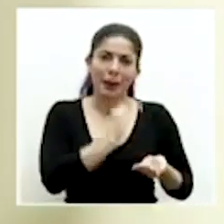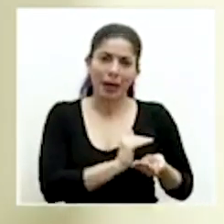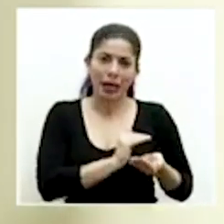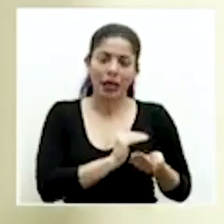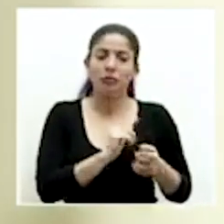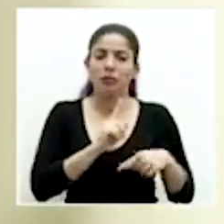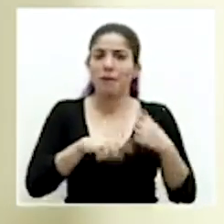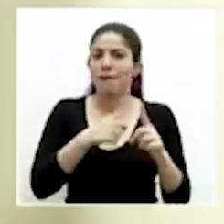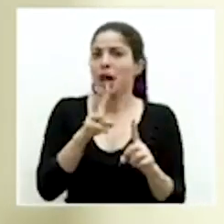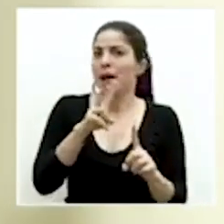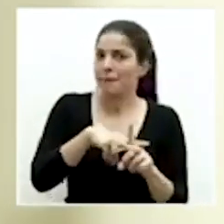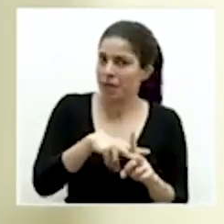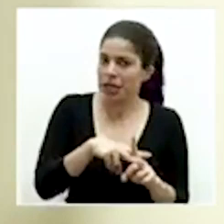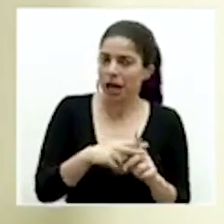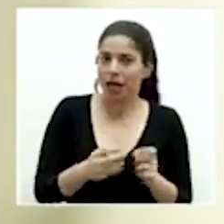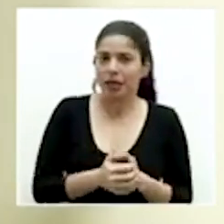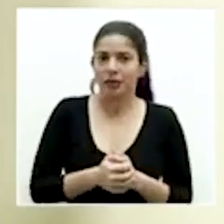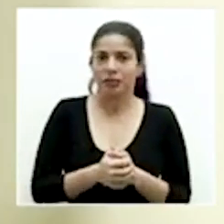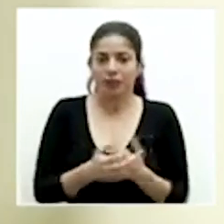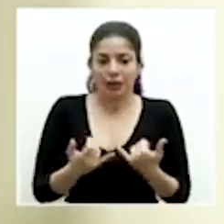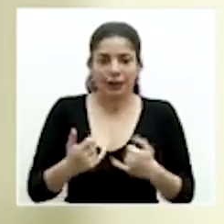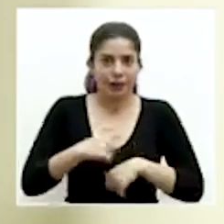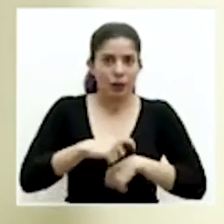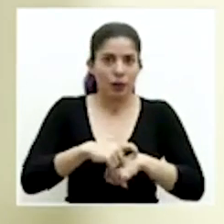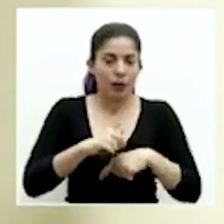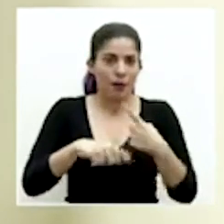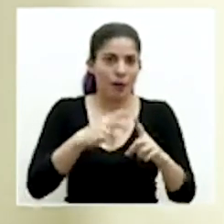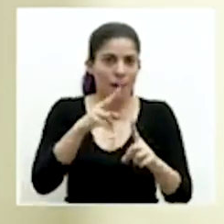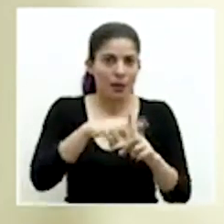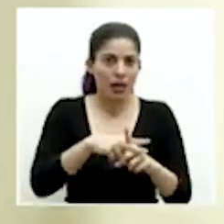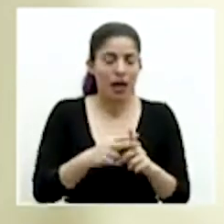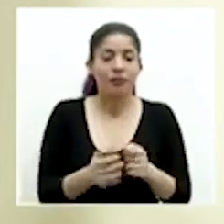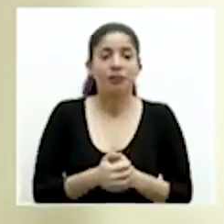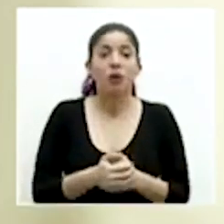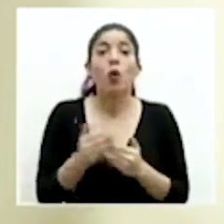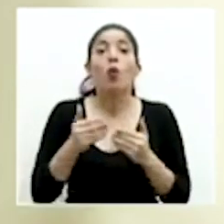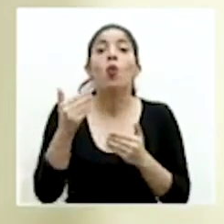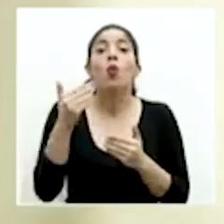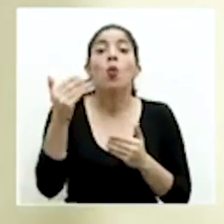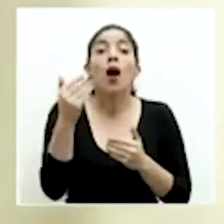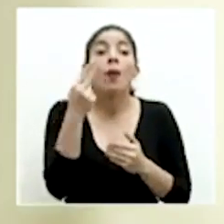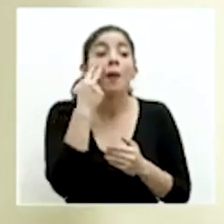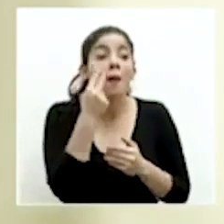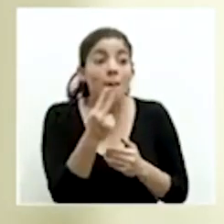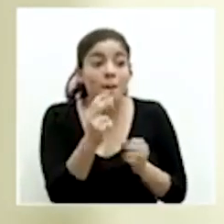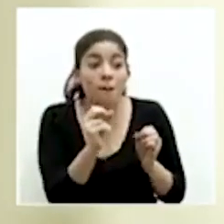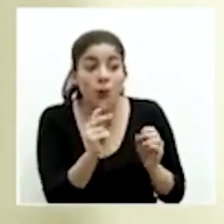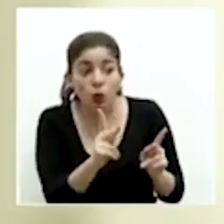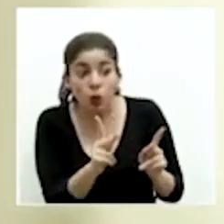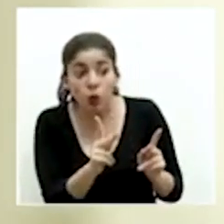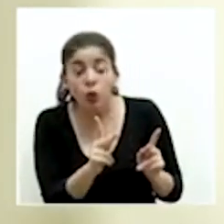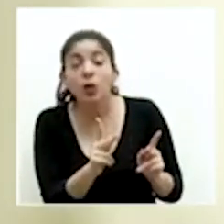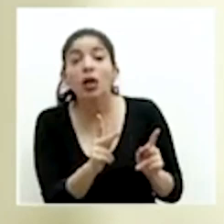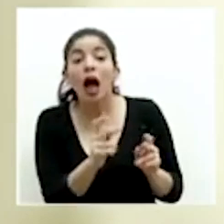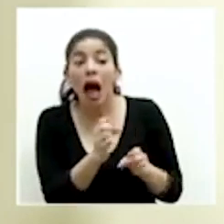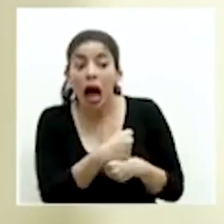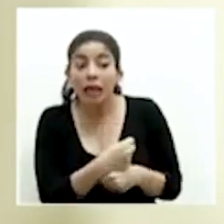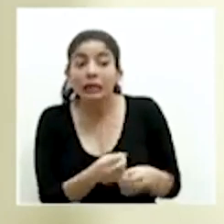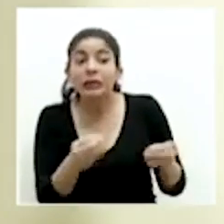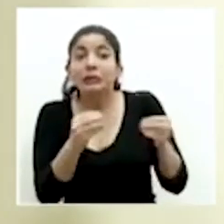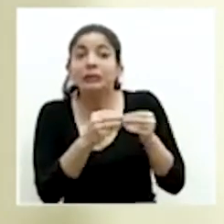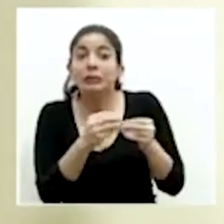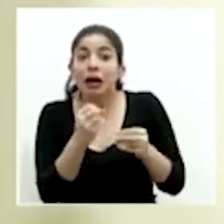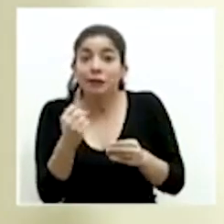las vamos a aplicar en este momento, y cuando se vea la oportunidad de ser más